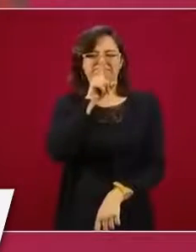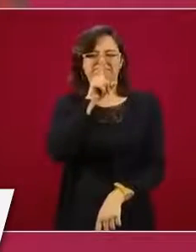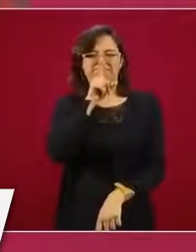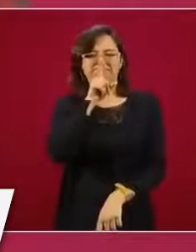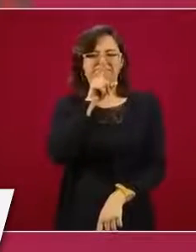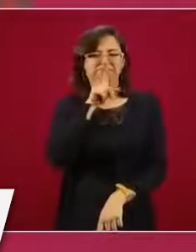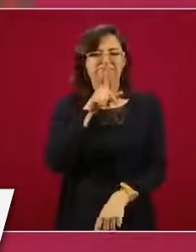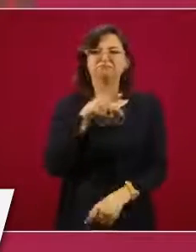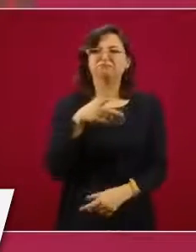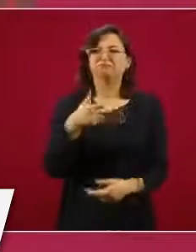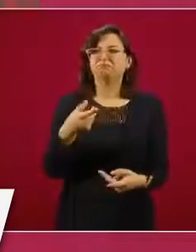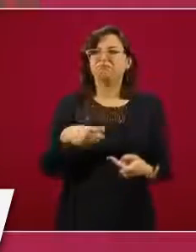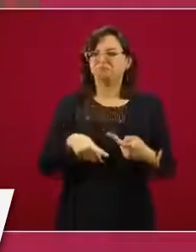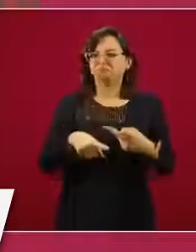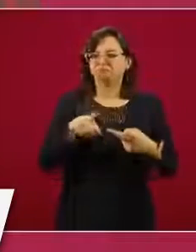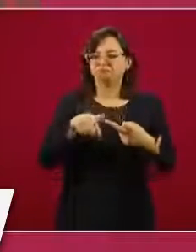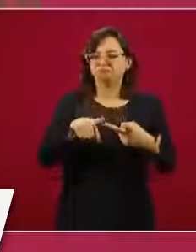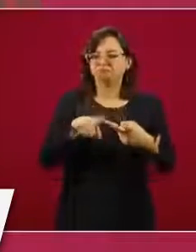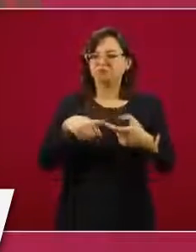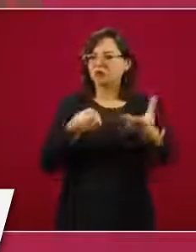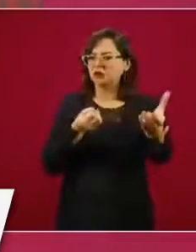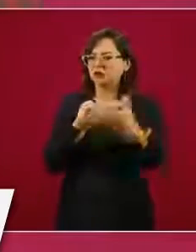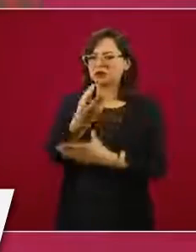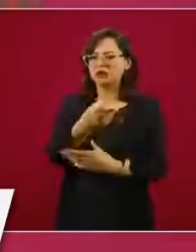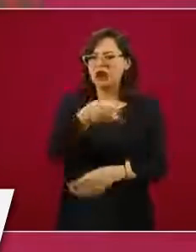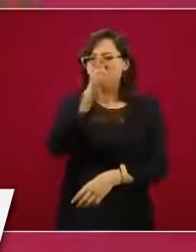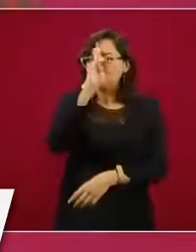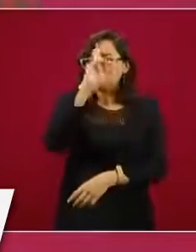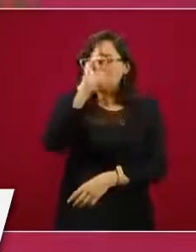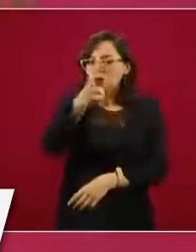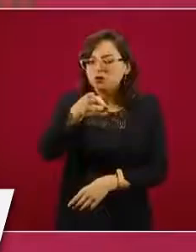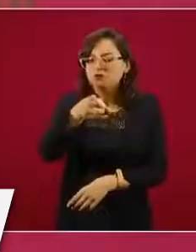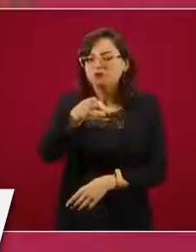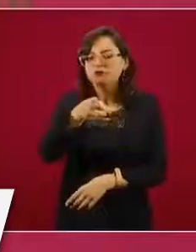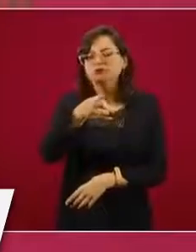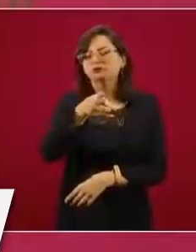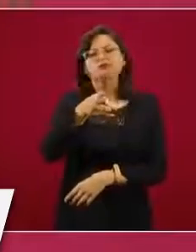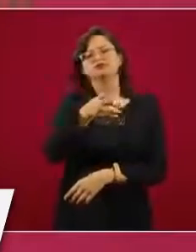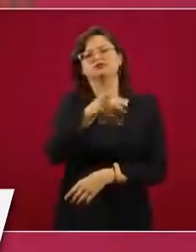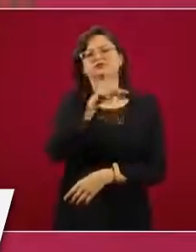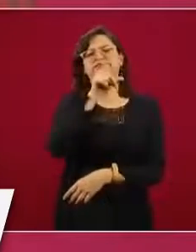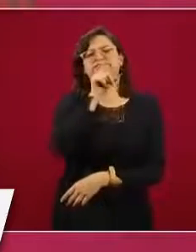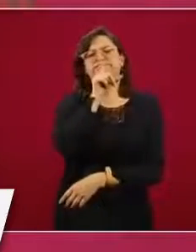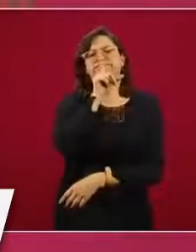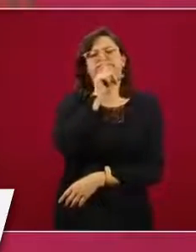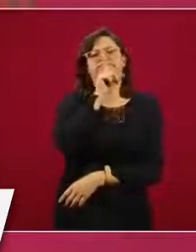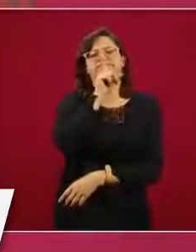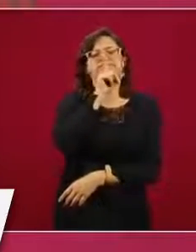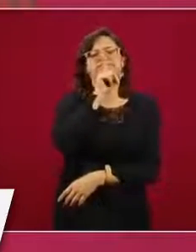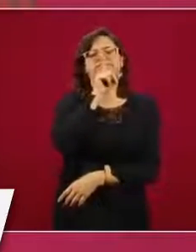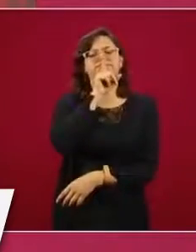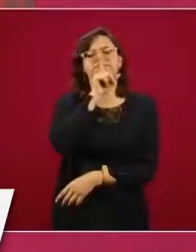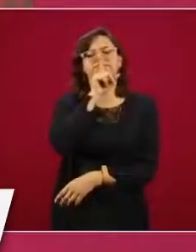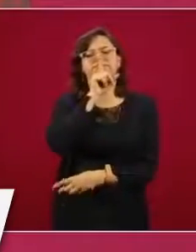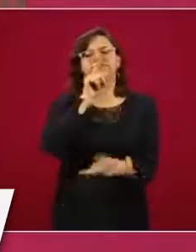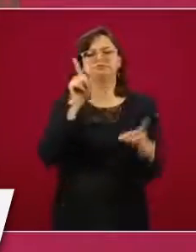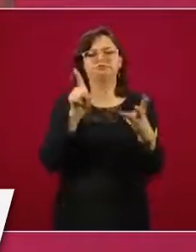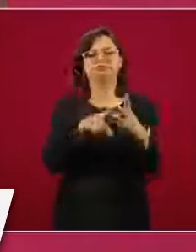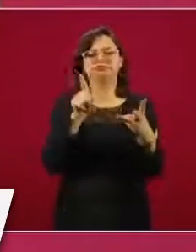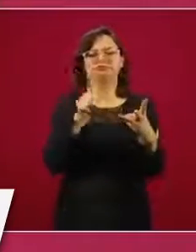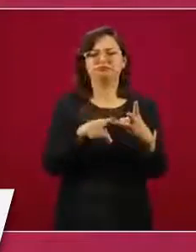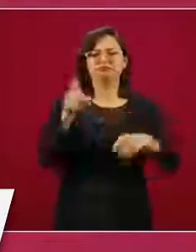no se prohibió la salida de la gente de sus casas, no se